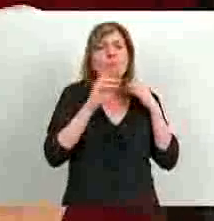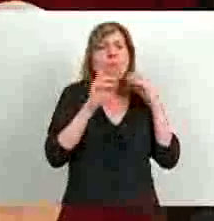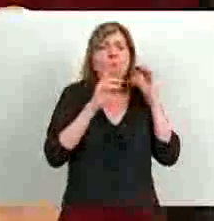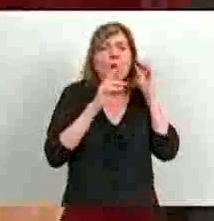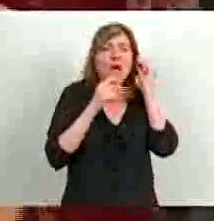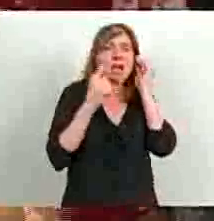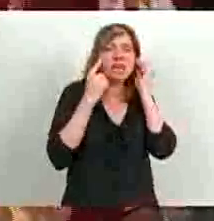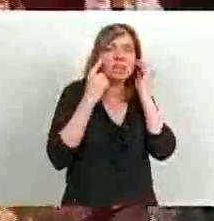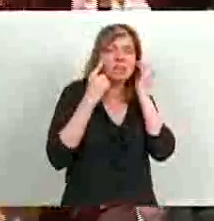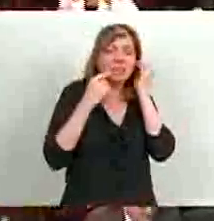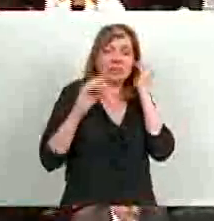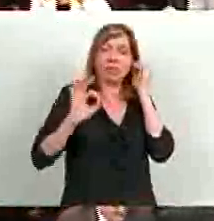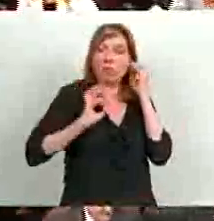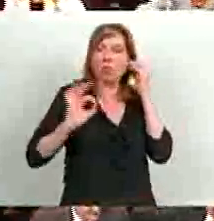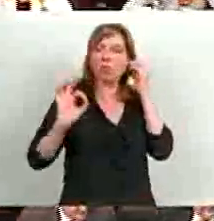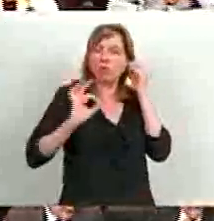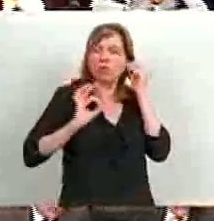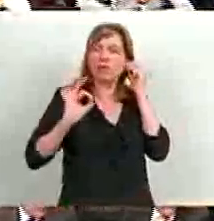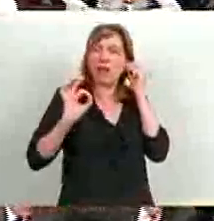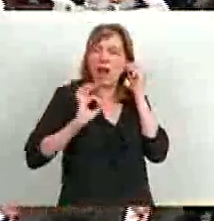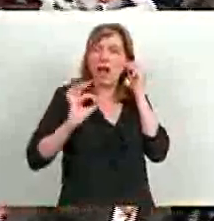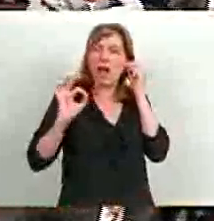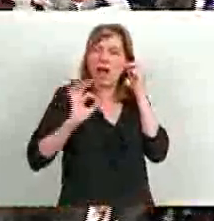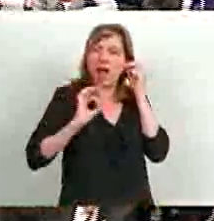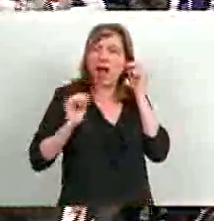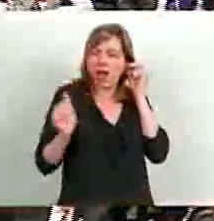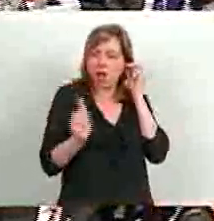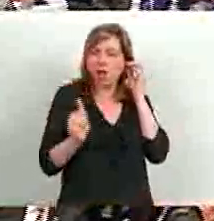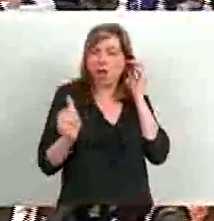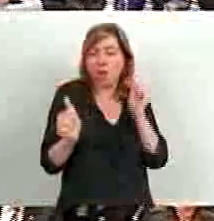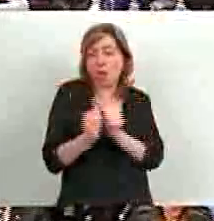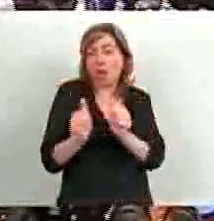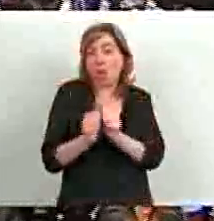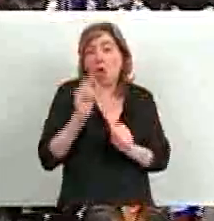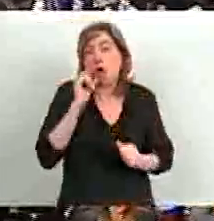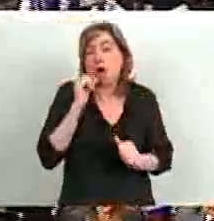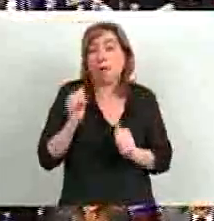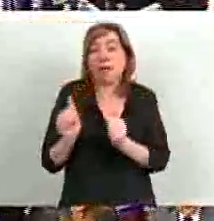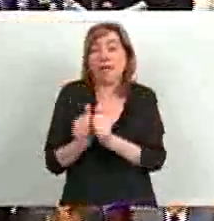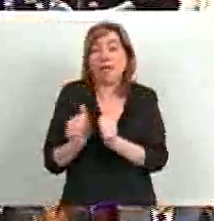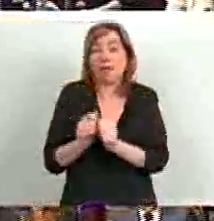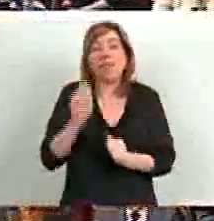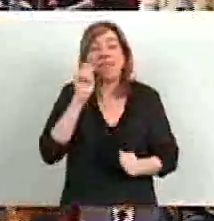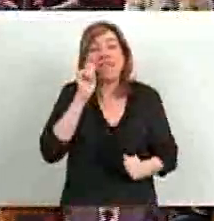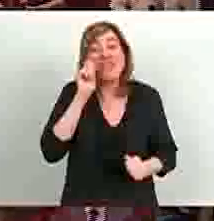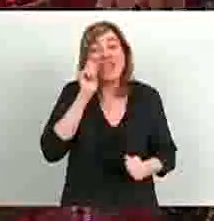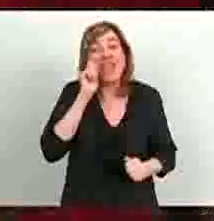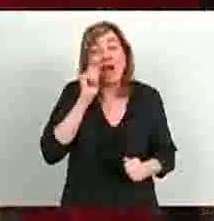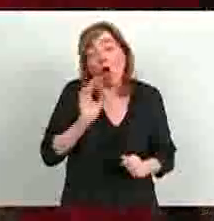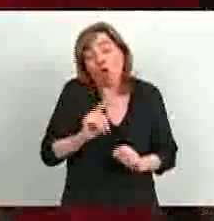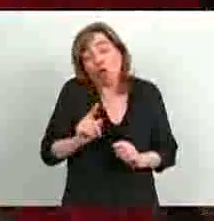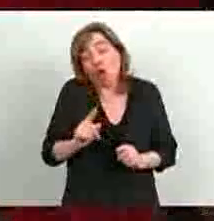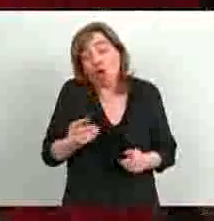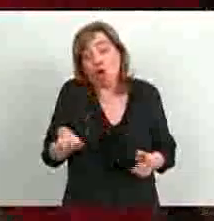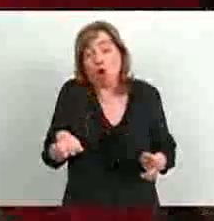que luego de vivir durante mucho tiempo junto a un hombre, cuando envejecen o no,